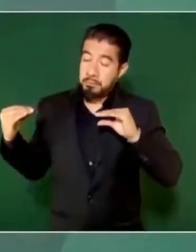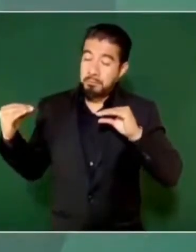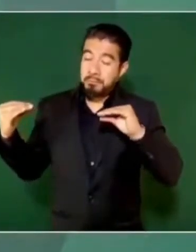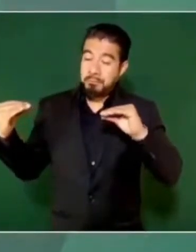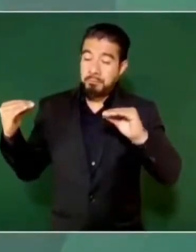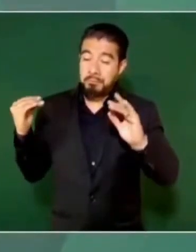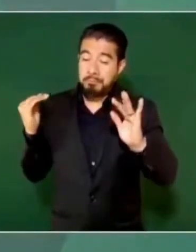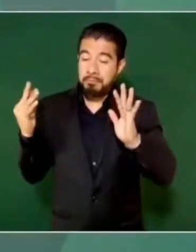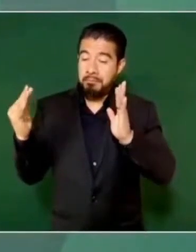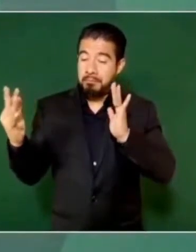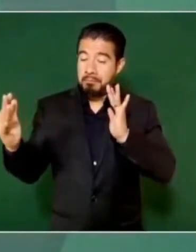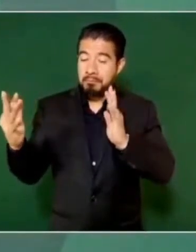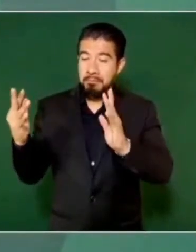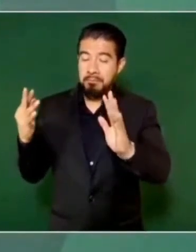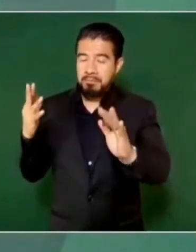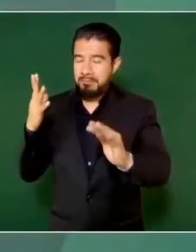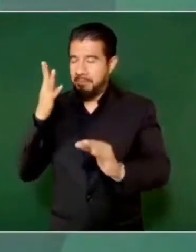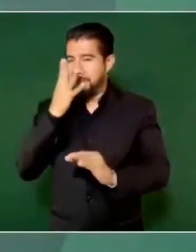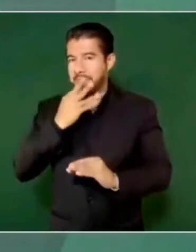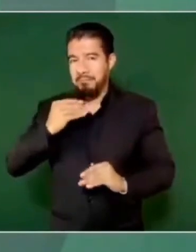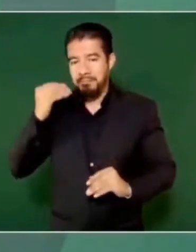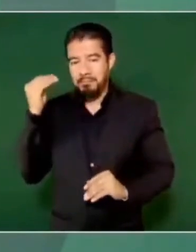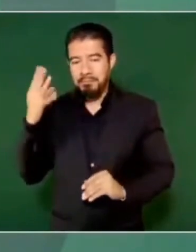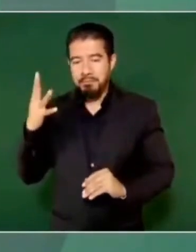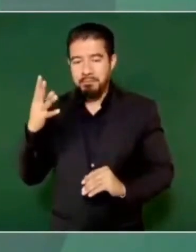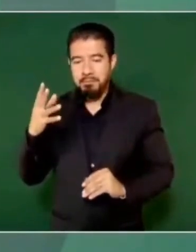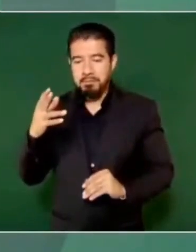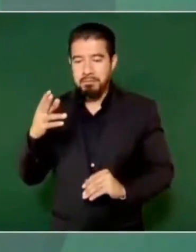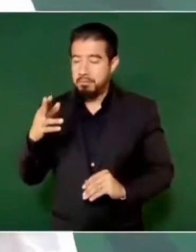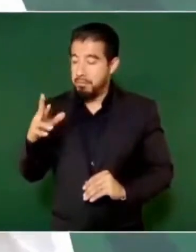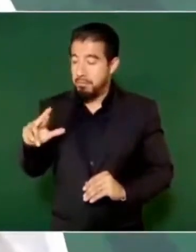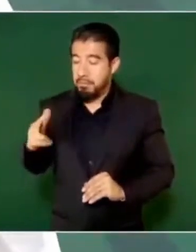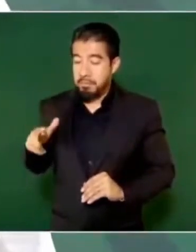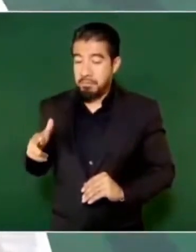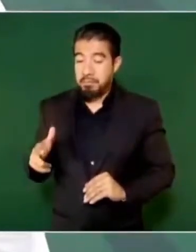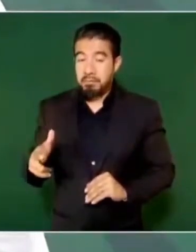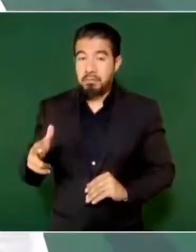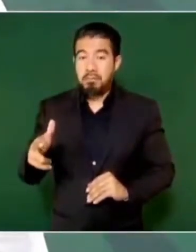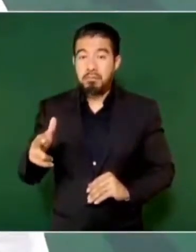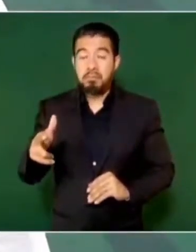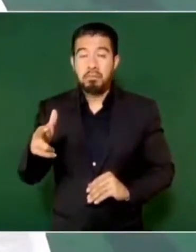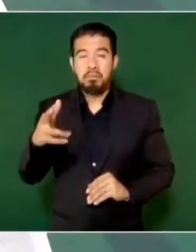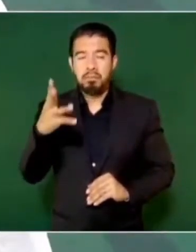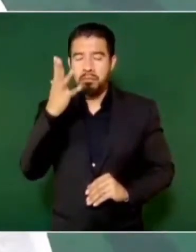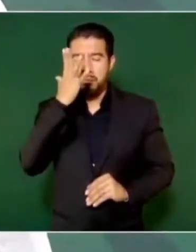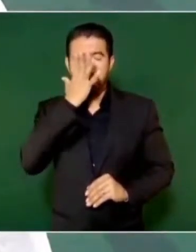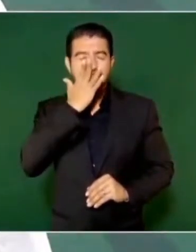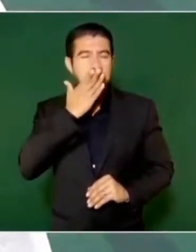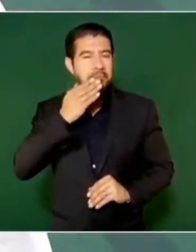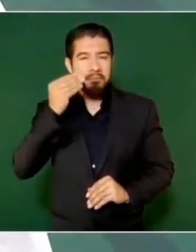El río nuestro es un río muy bello,